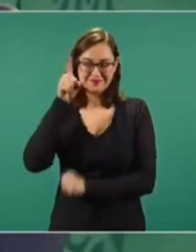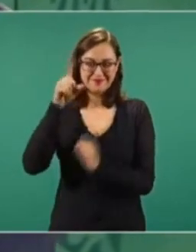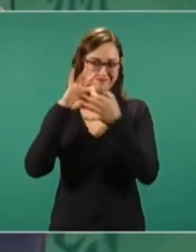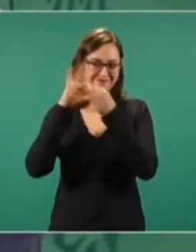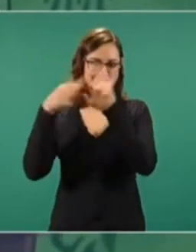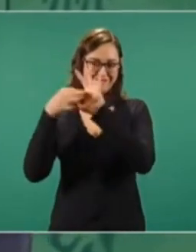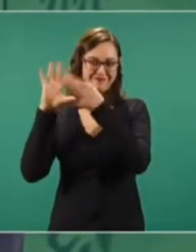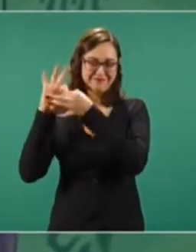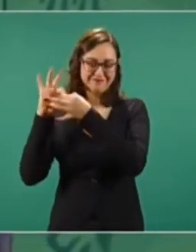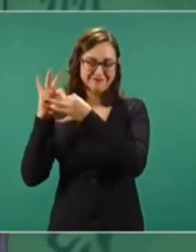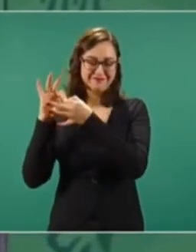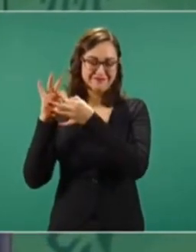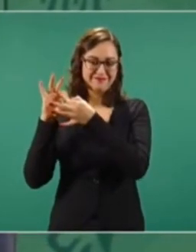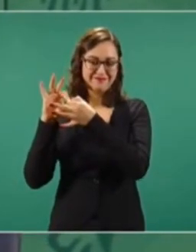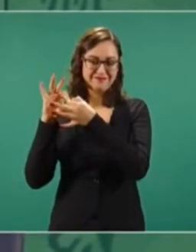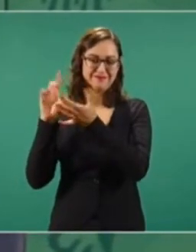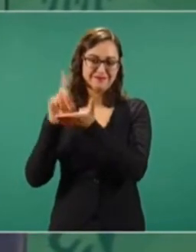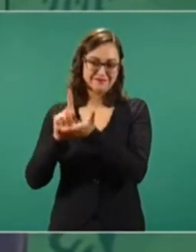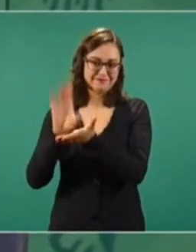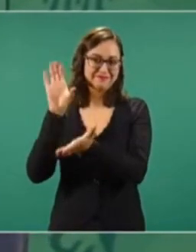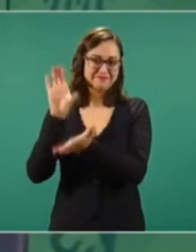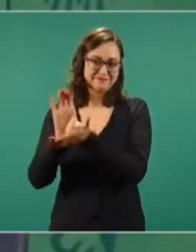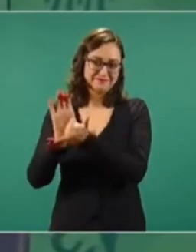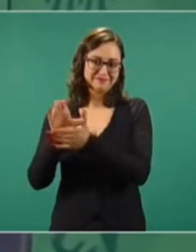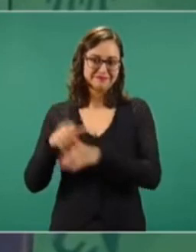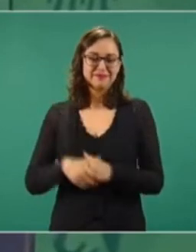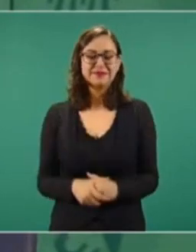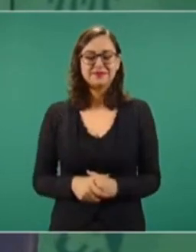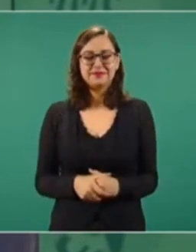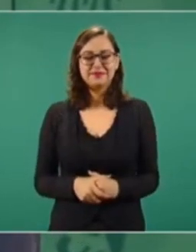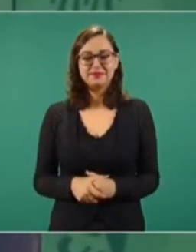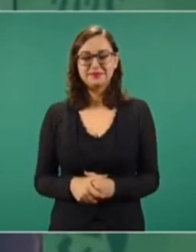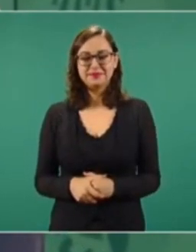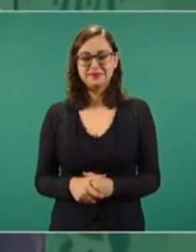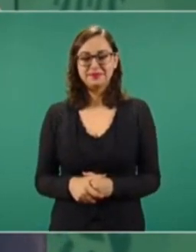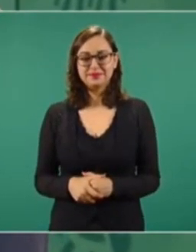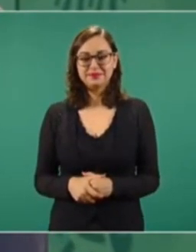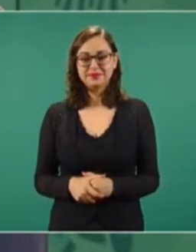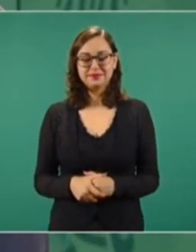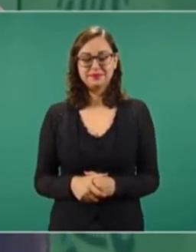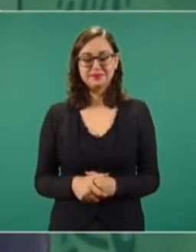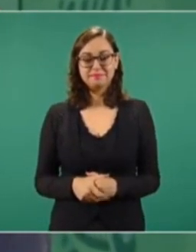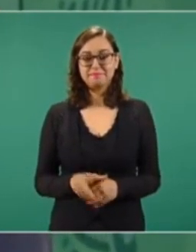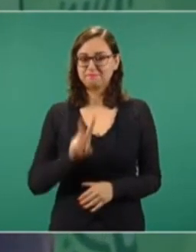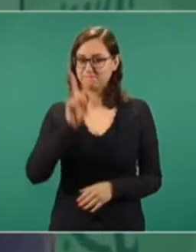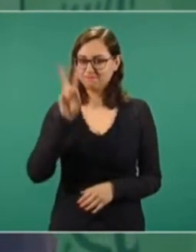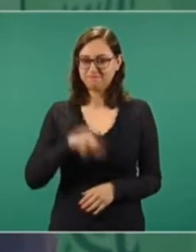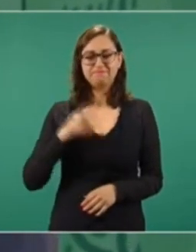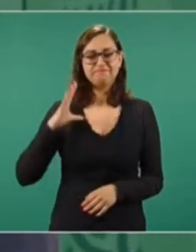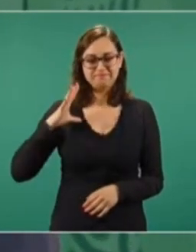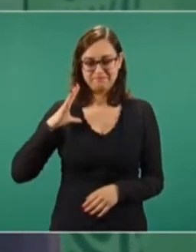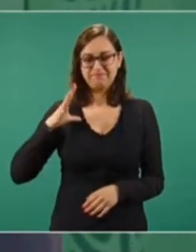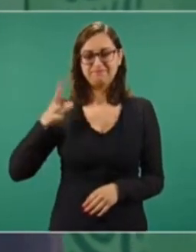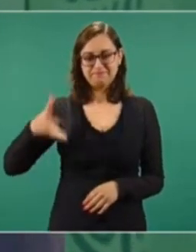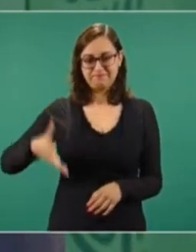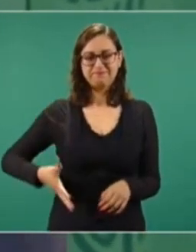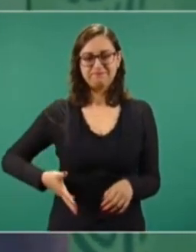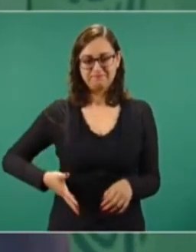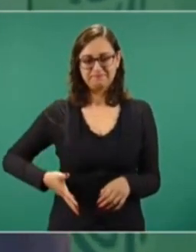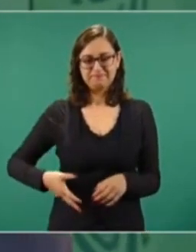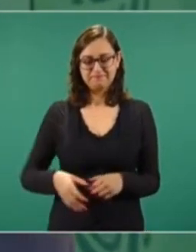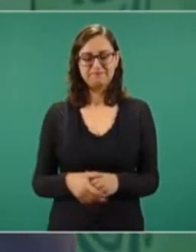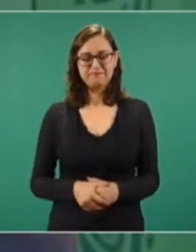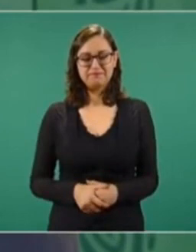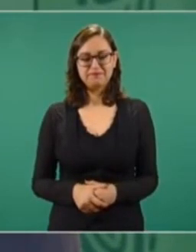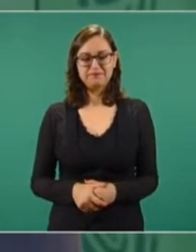Paralímpicos. Es un orgullo para todos los mexicanos